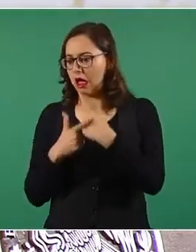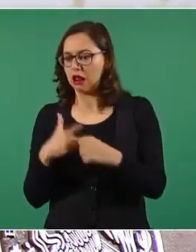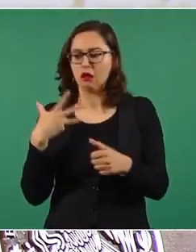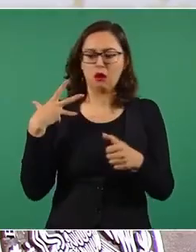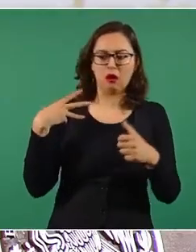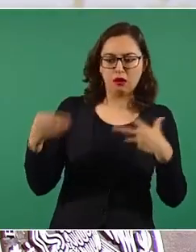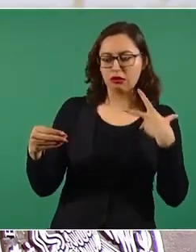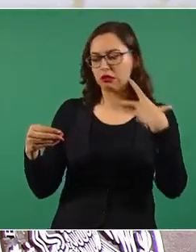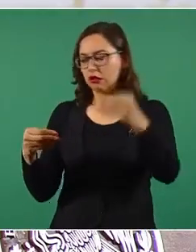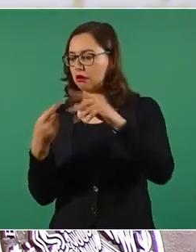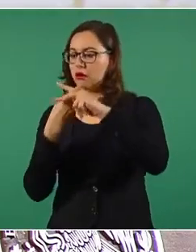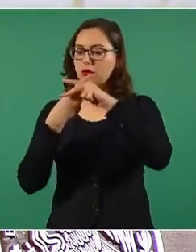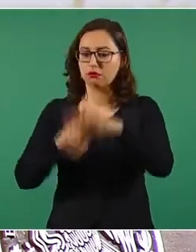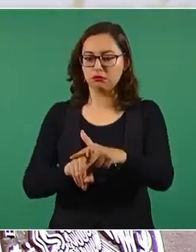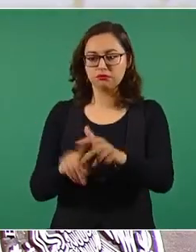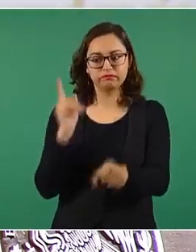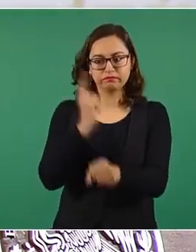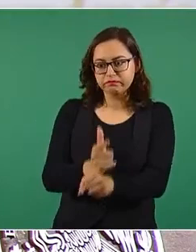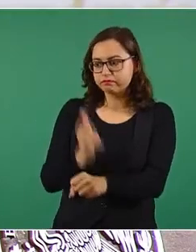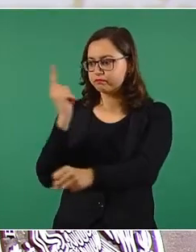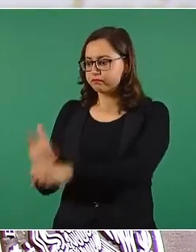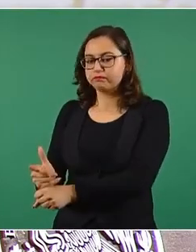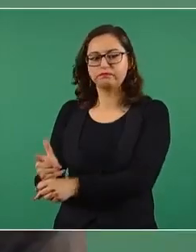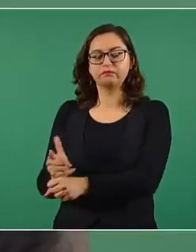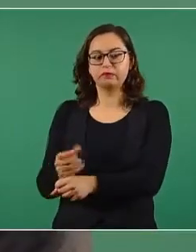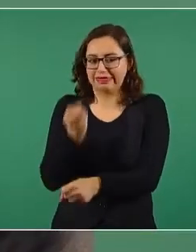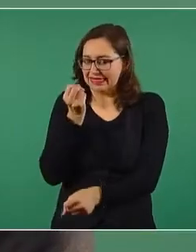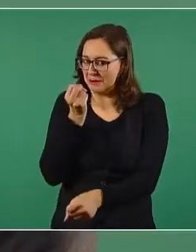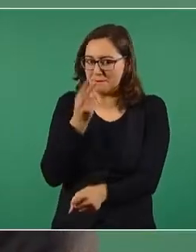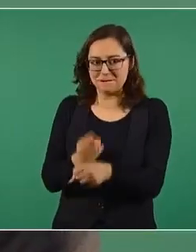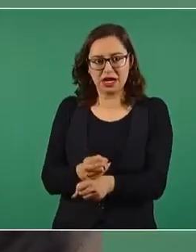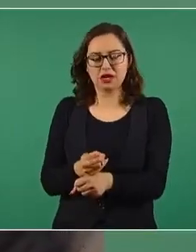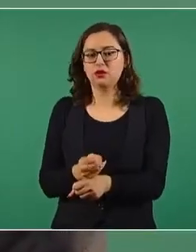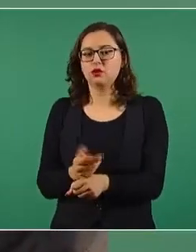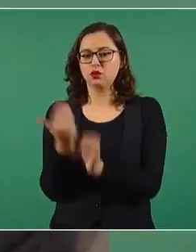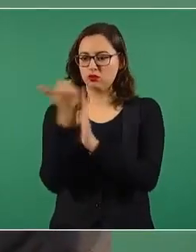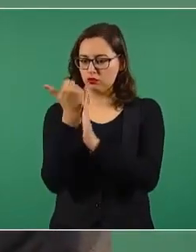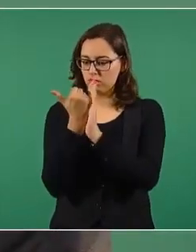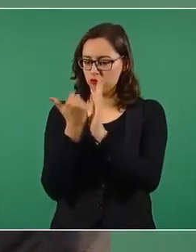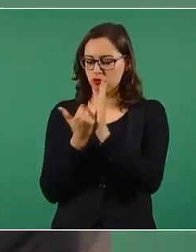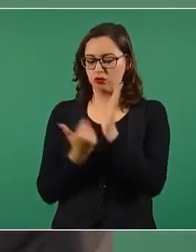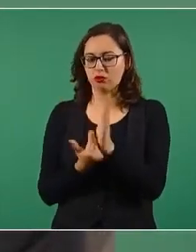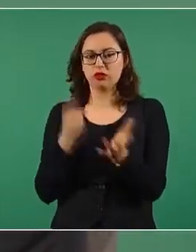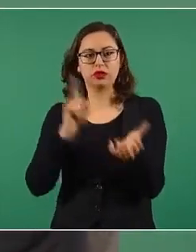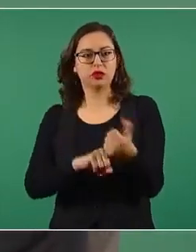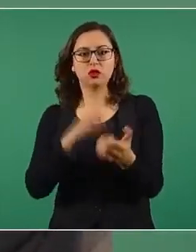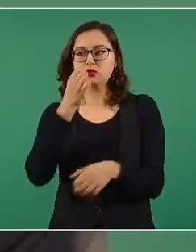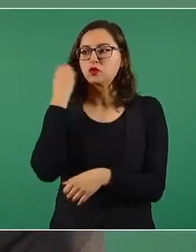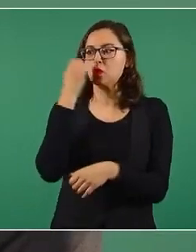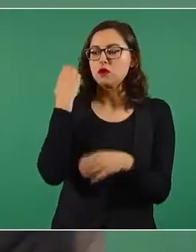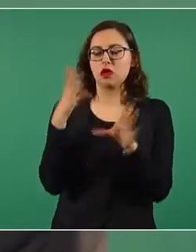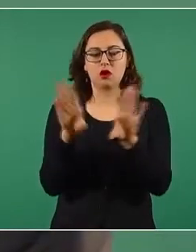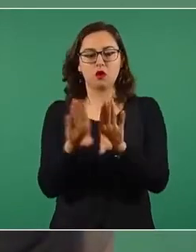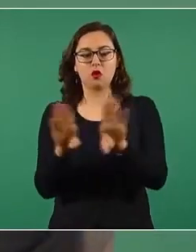vamos a saber qué hacer en cada escuela, todo